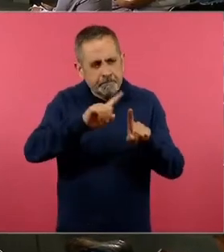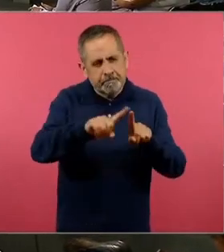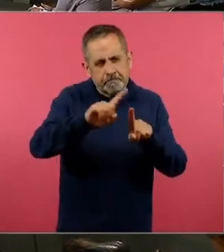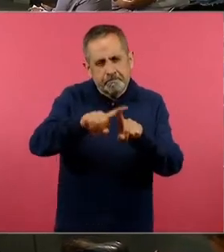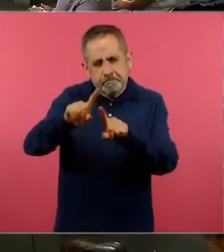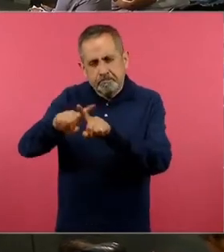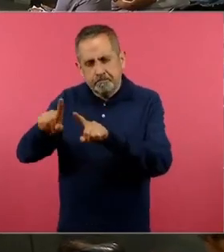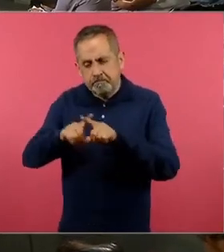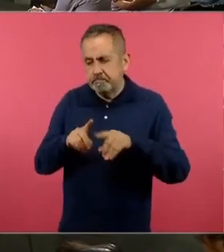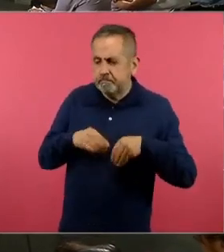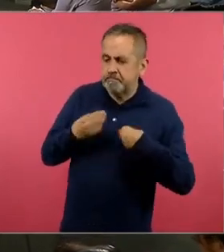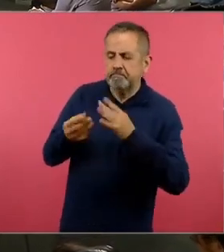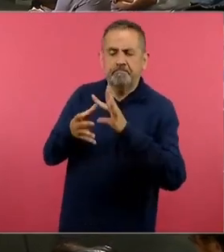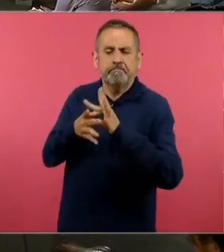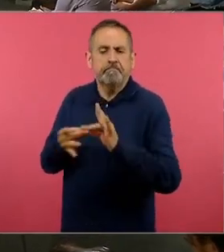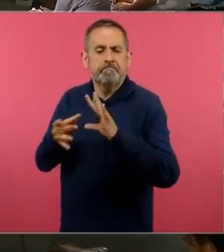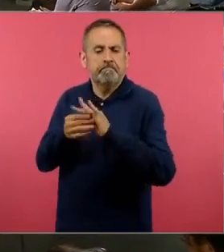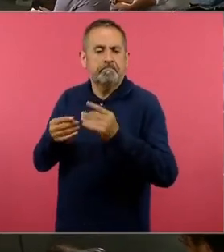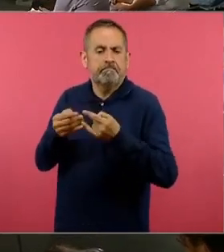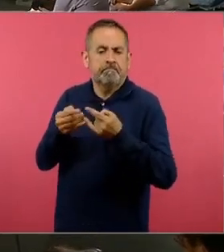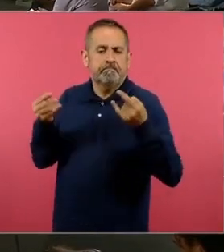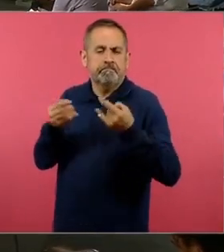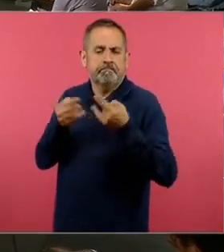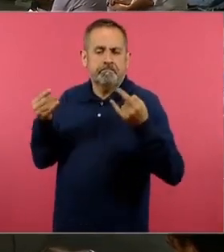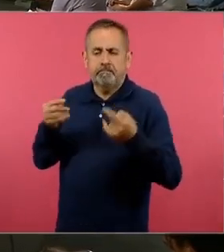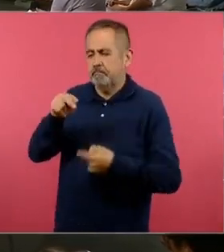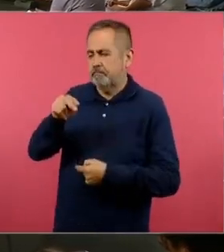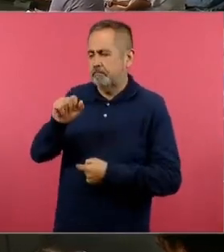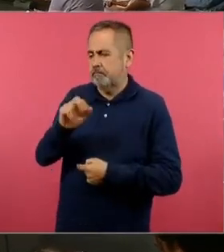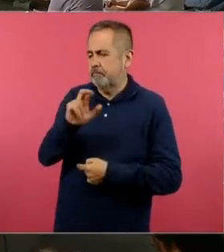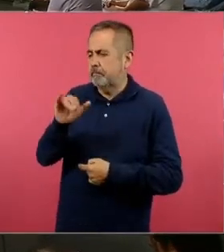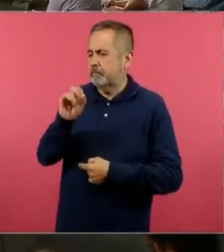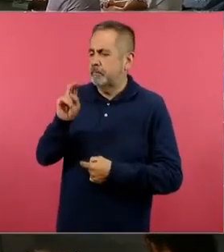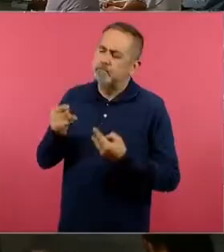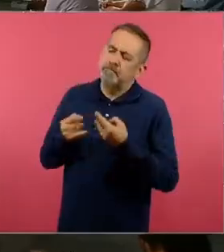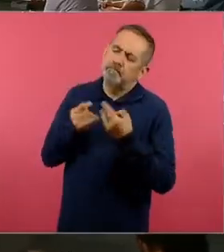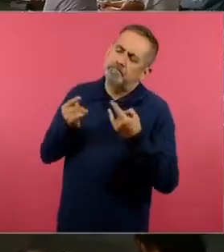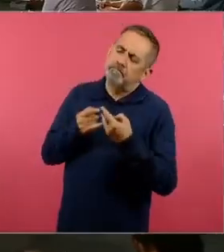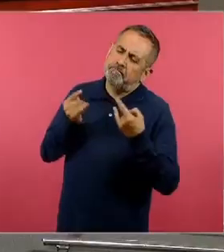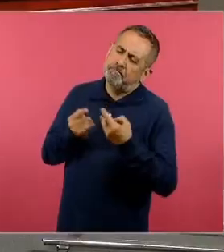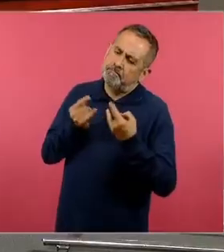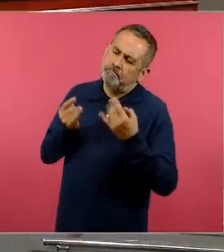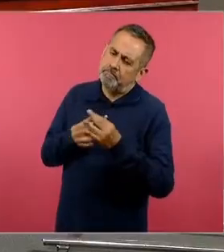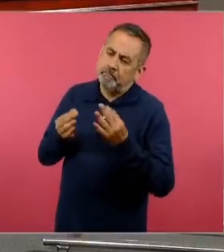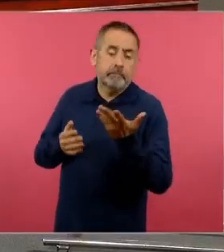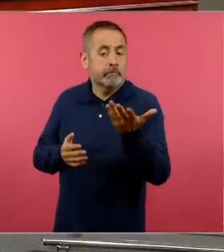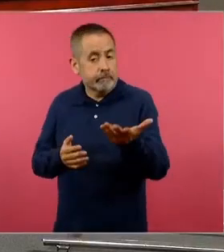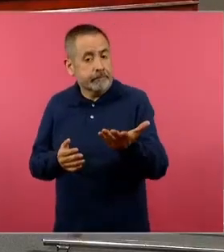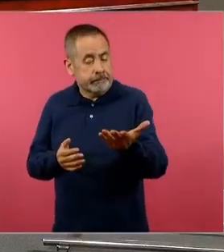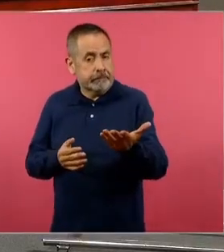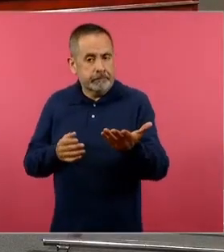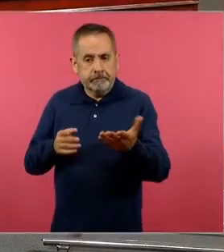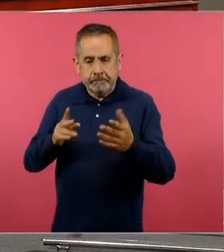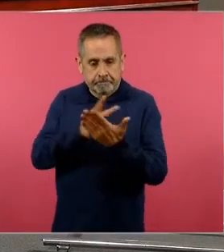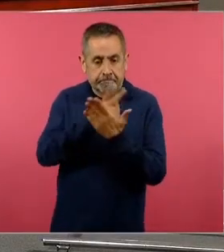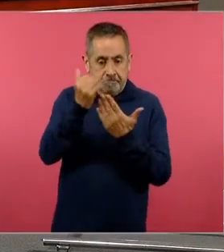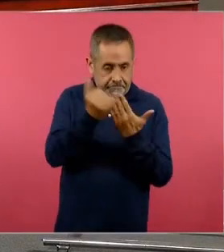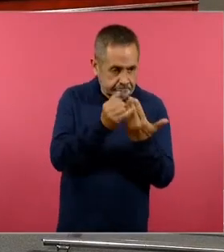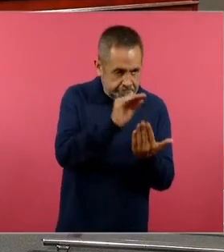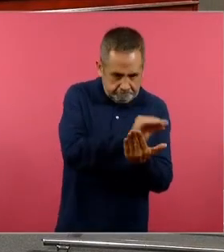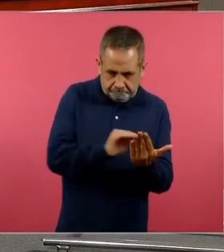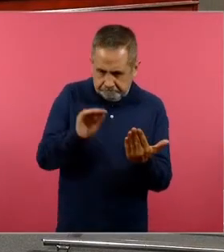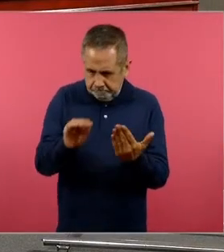encontramos la narración a partir de contar esas historias y ahí entonces desde mi proyecto de aula abordo entonces ese